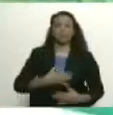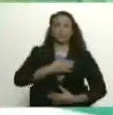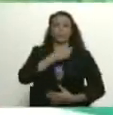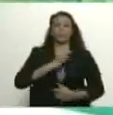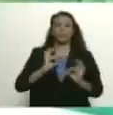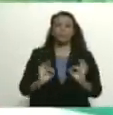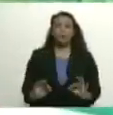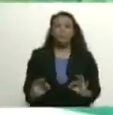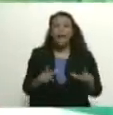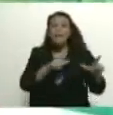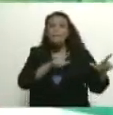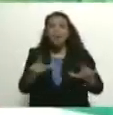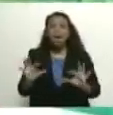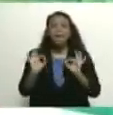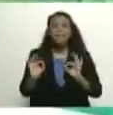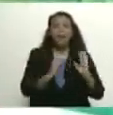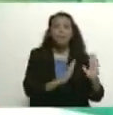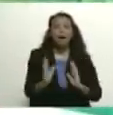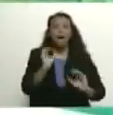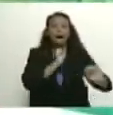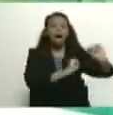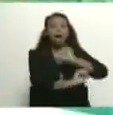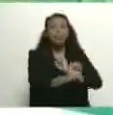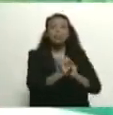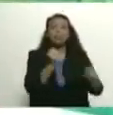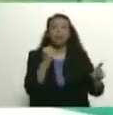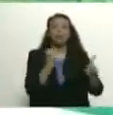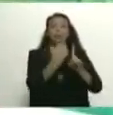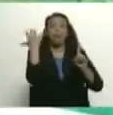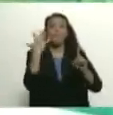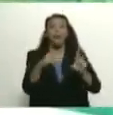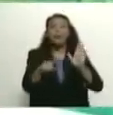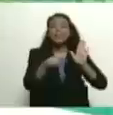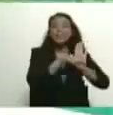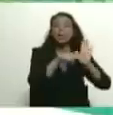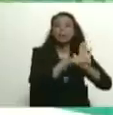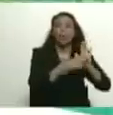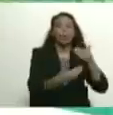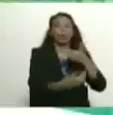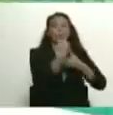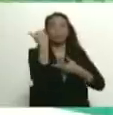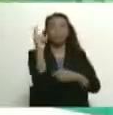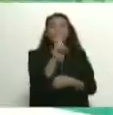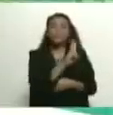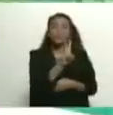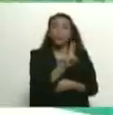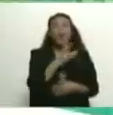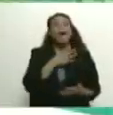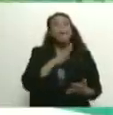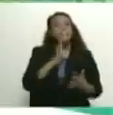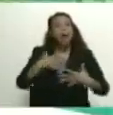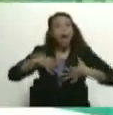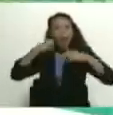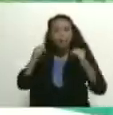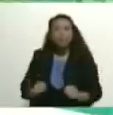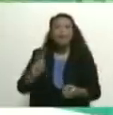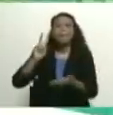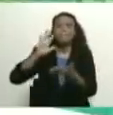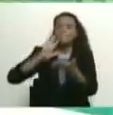plan especial antigolpe. Para garantizar la tranquilidad, la paz.